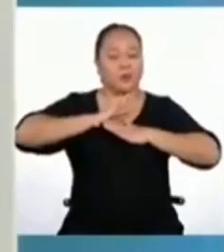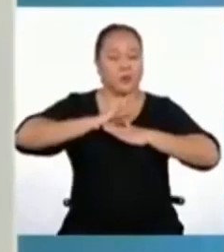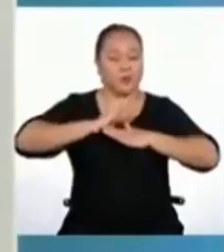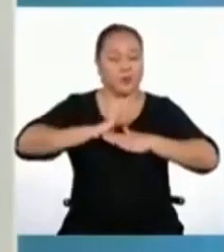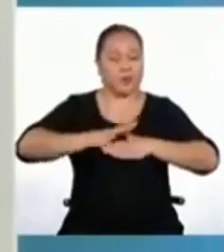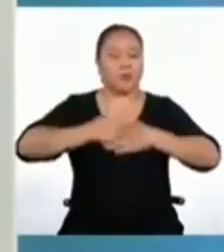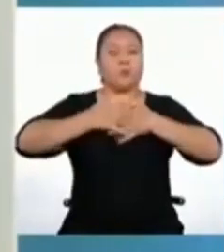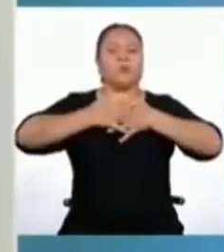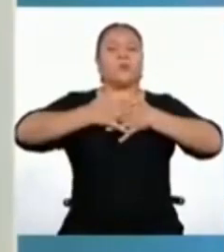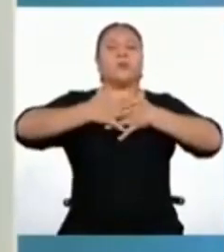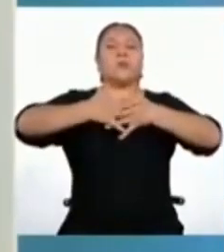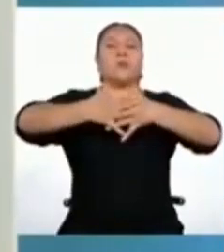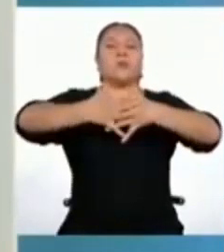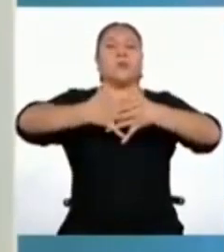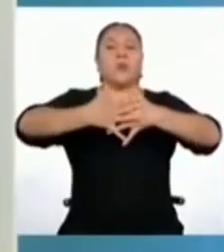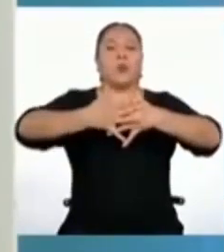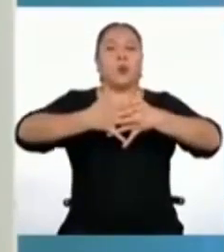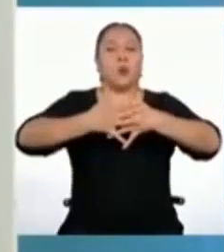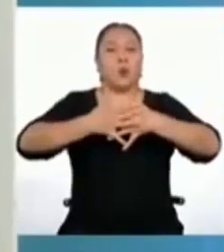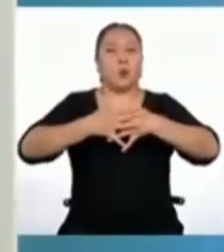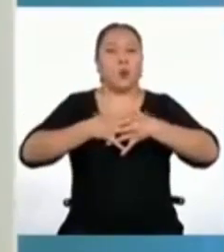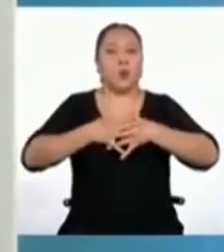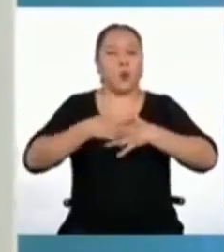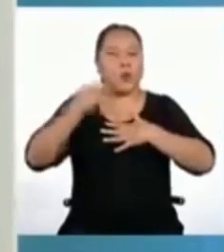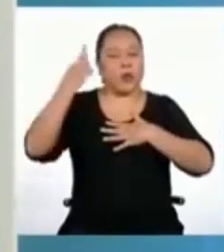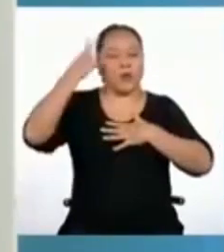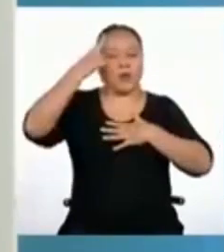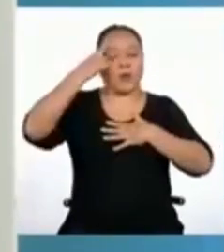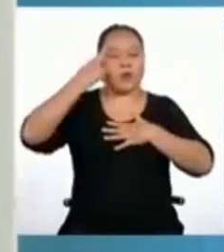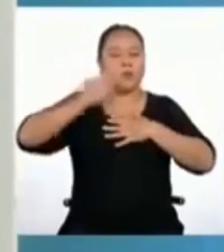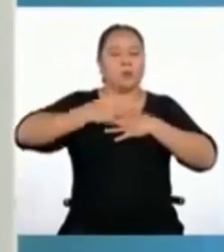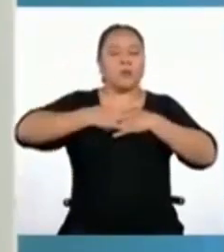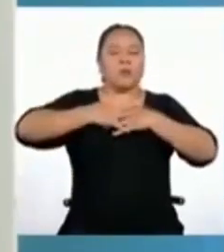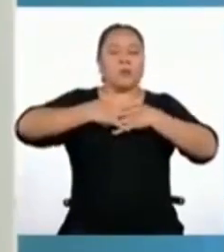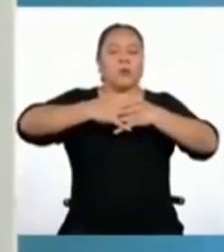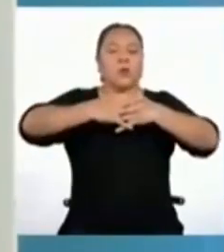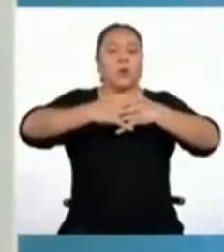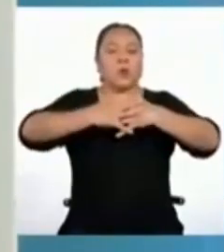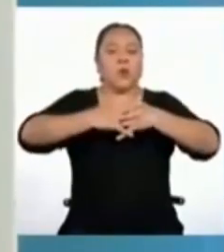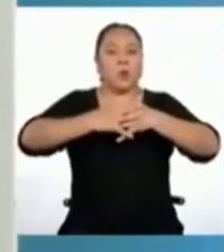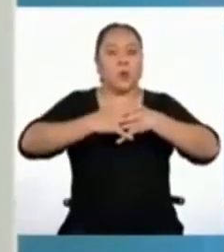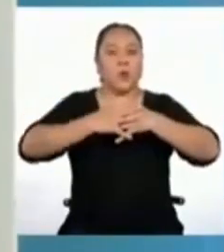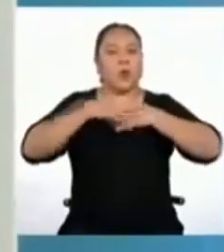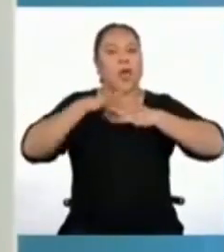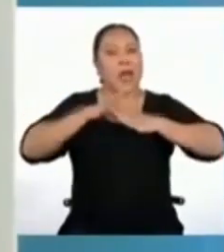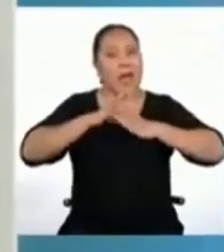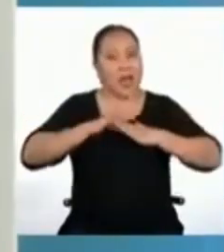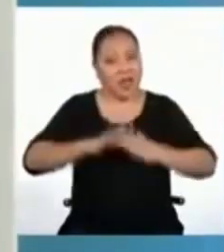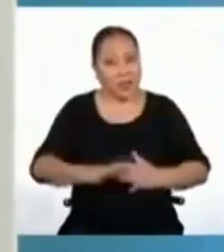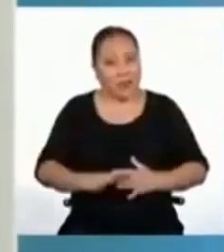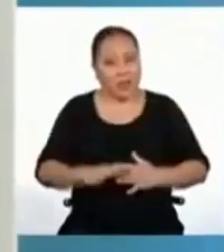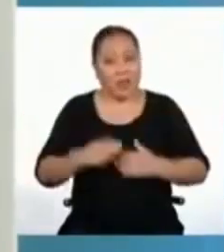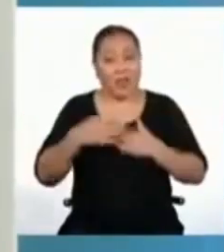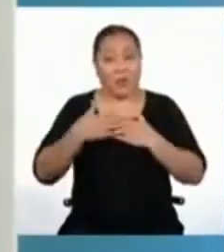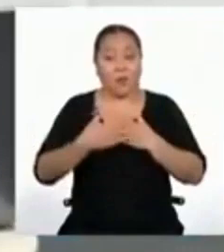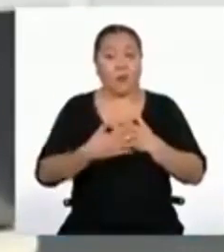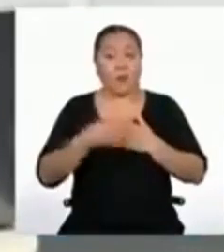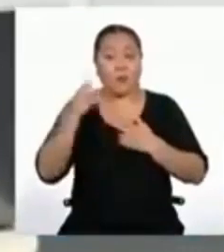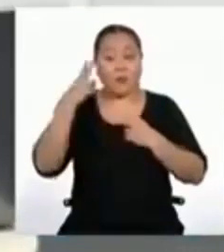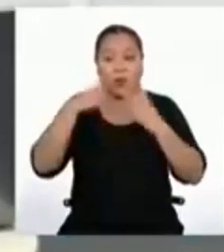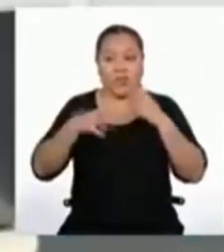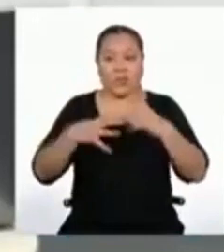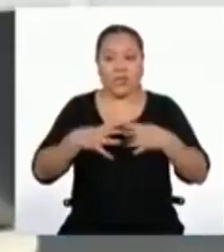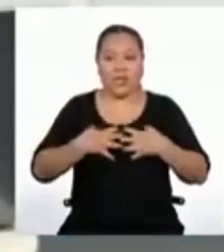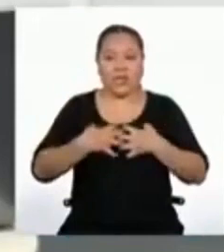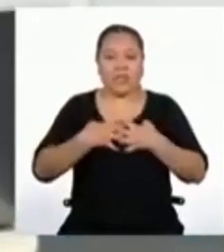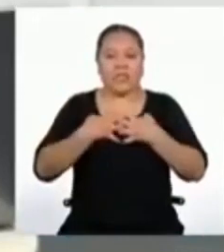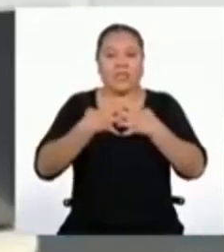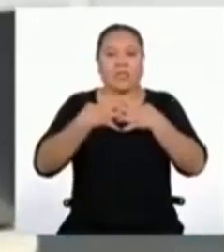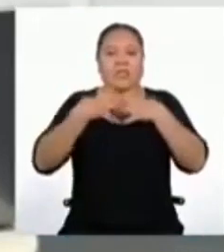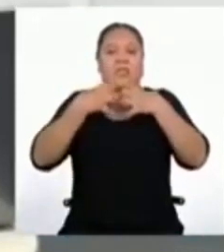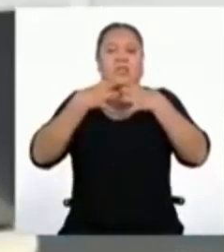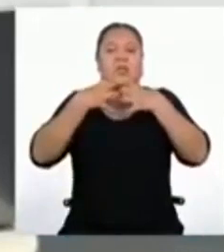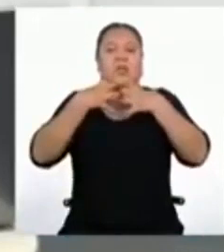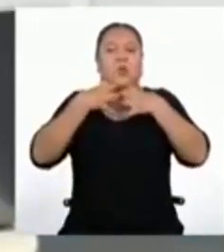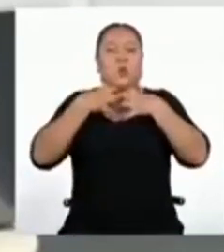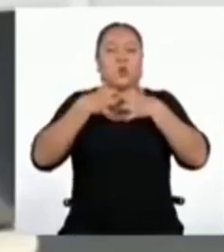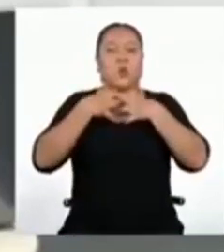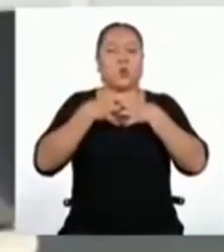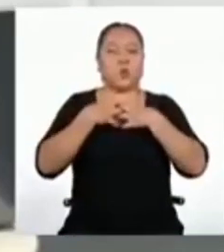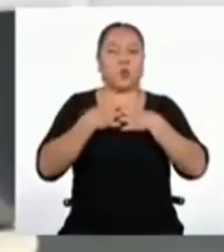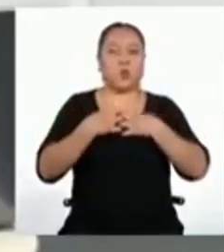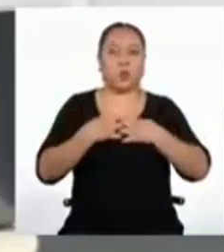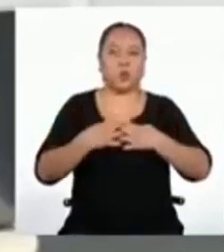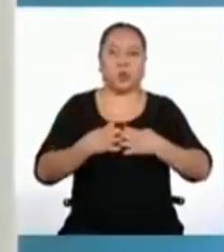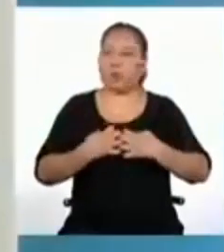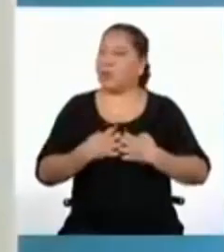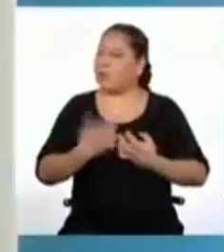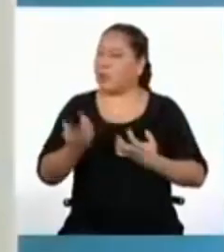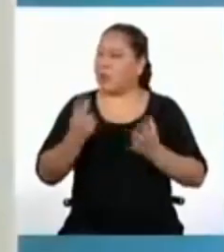puedas calmarte hasta que puedas percibir que la emoción se ha disipado o moderado. Ya, y lo de